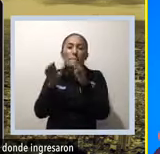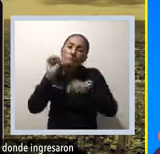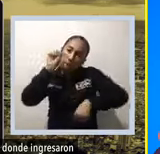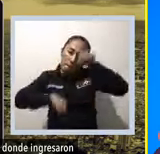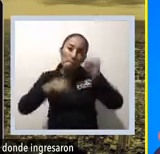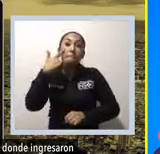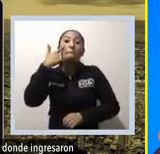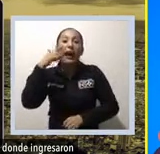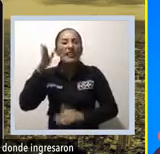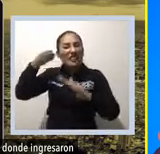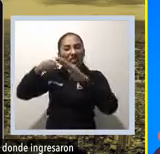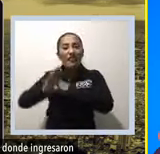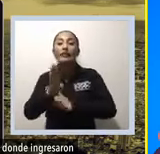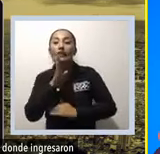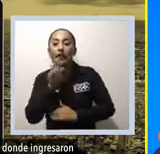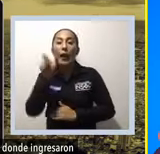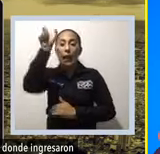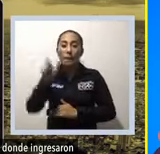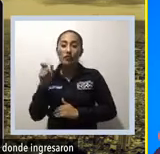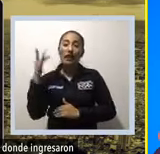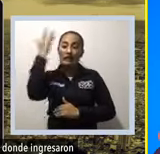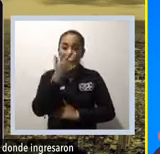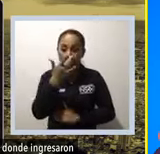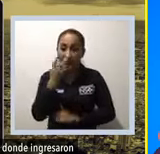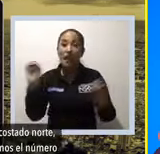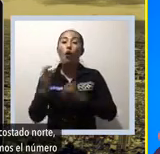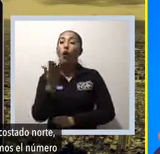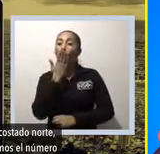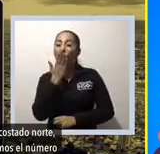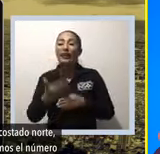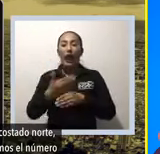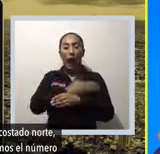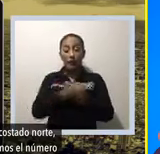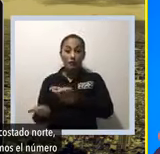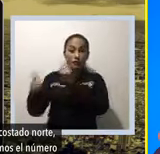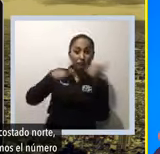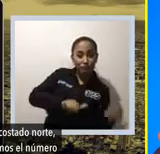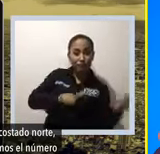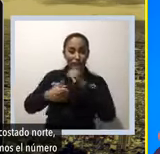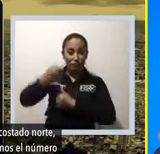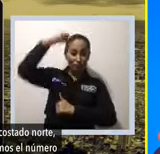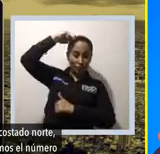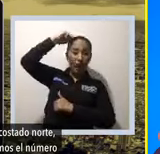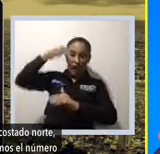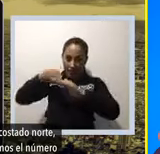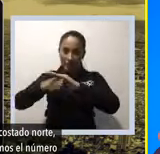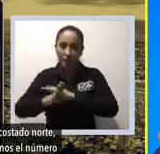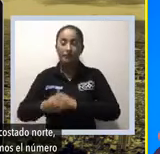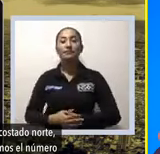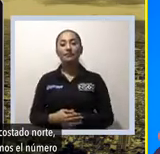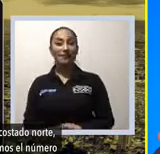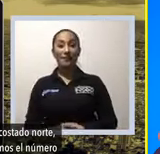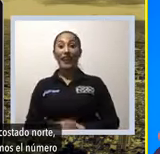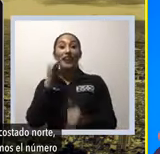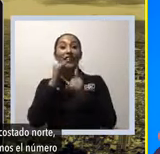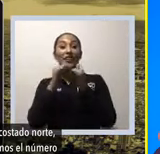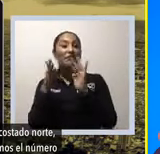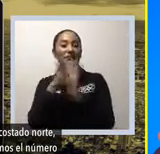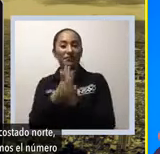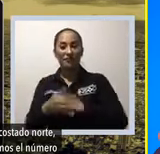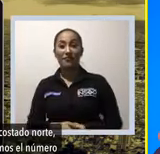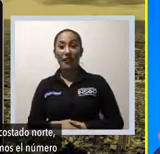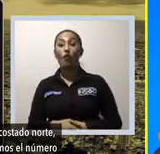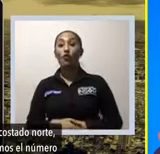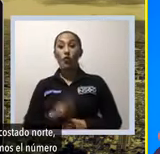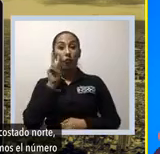ingresaron los indígenas y los negros ya bautizados. Finalmente podemos observar en su torre del costado norte,